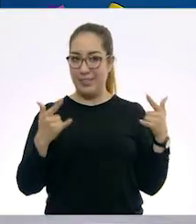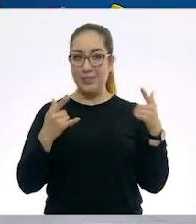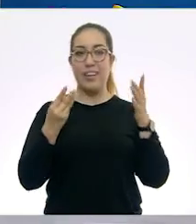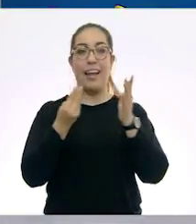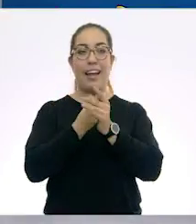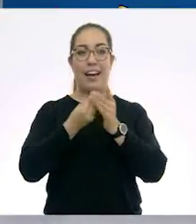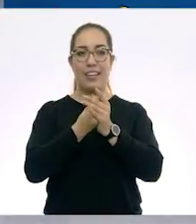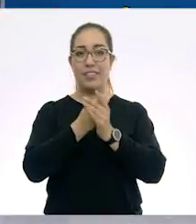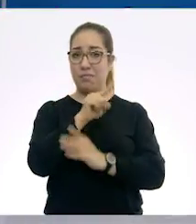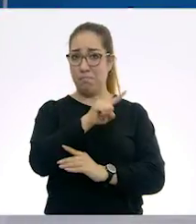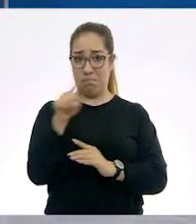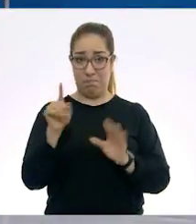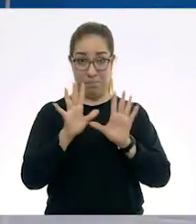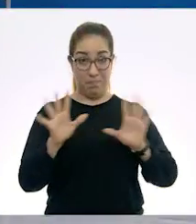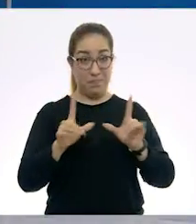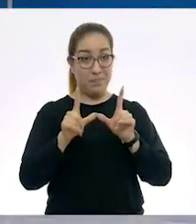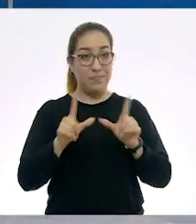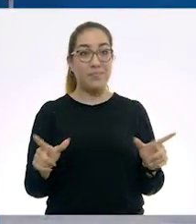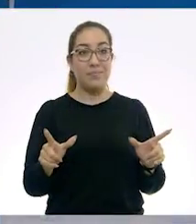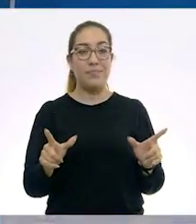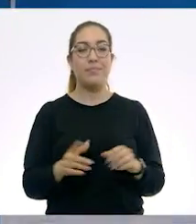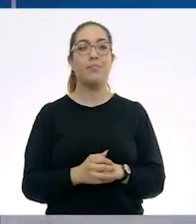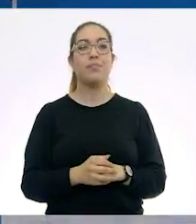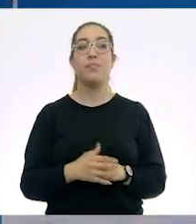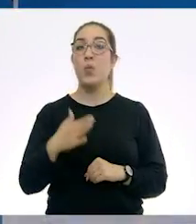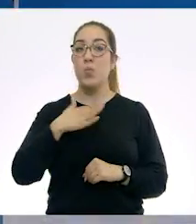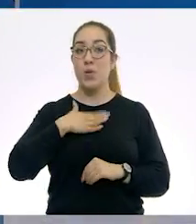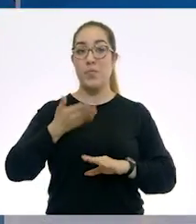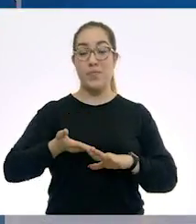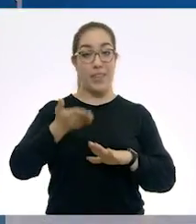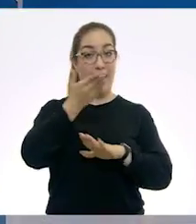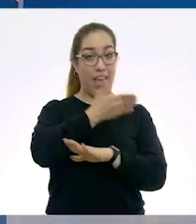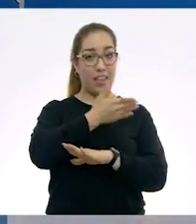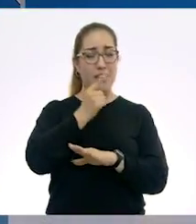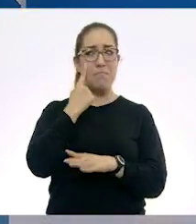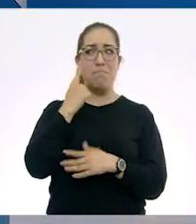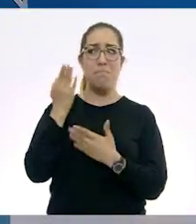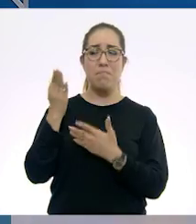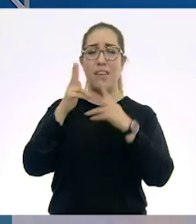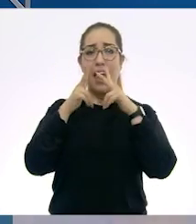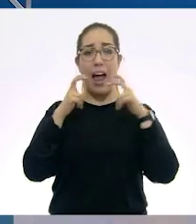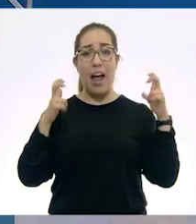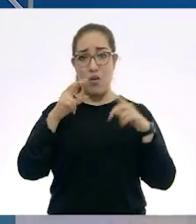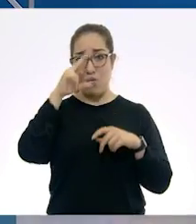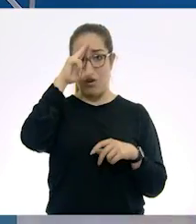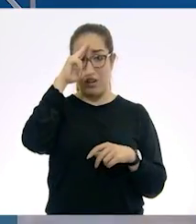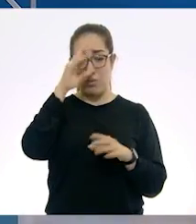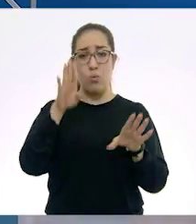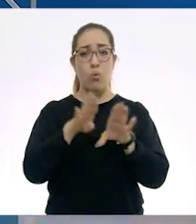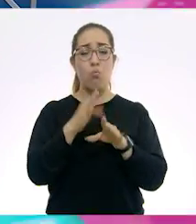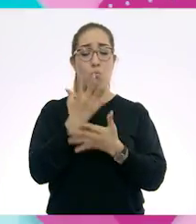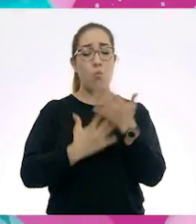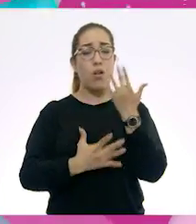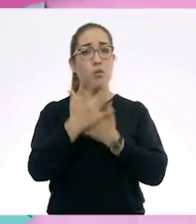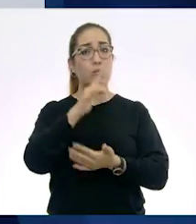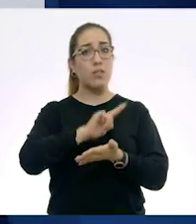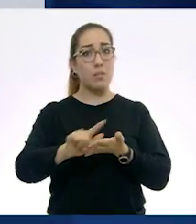¿Ustedes ya están listos? Pues antes de comenzar vamos con ajo listo para lavar adecuadamente nuestras manos.